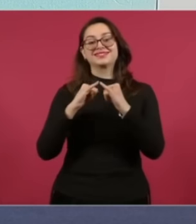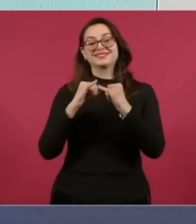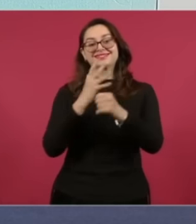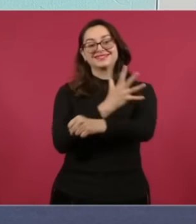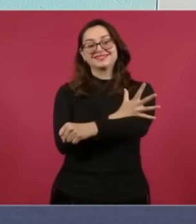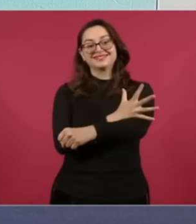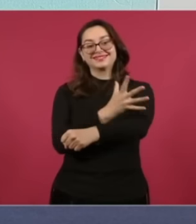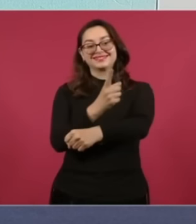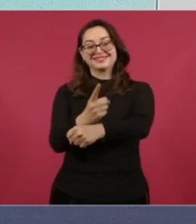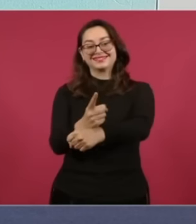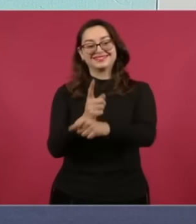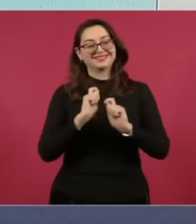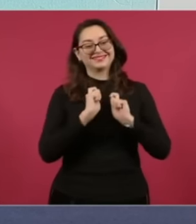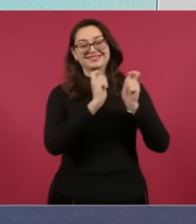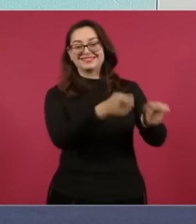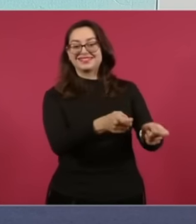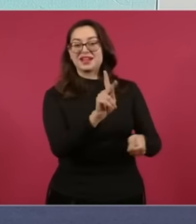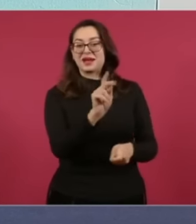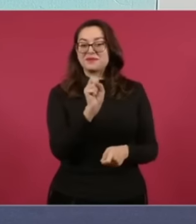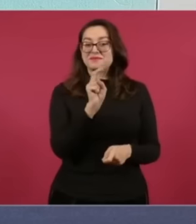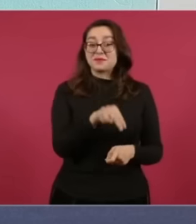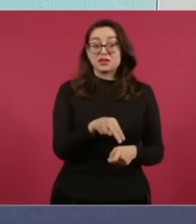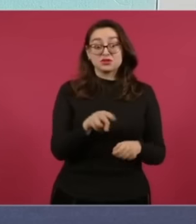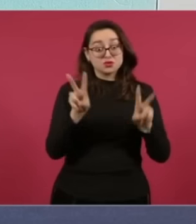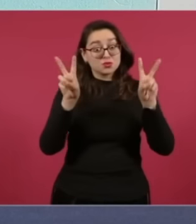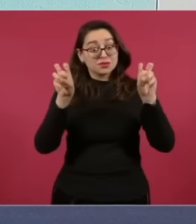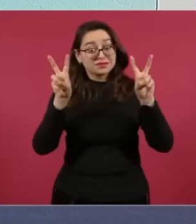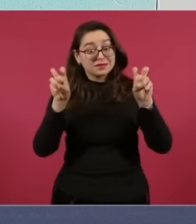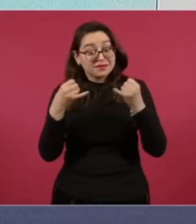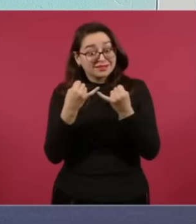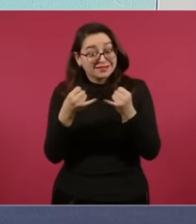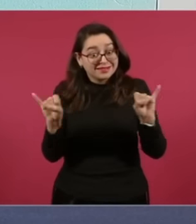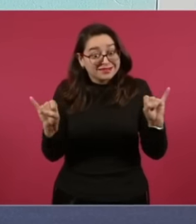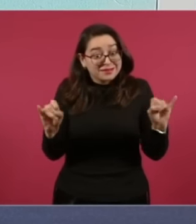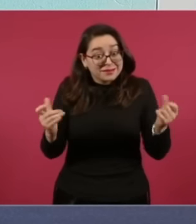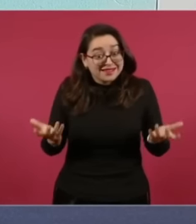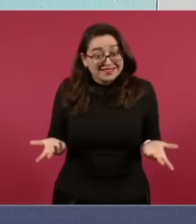Que es Autónomo E